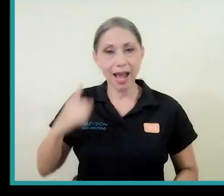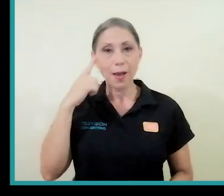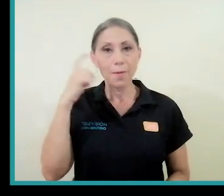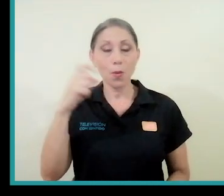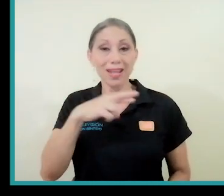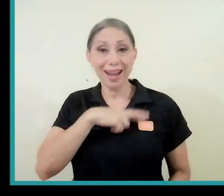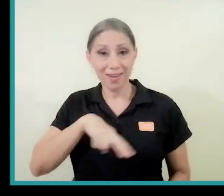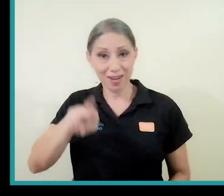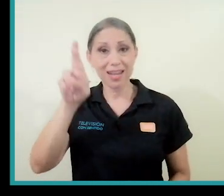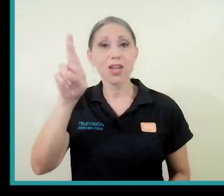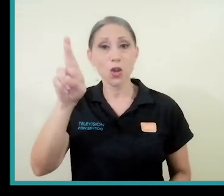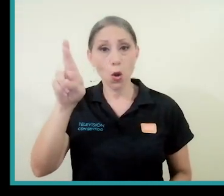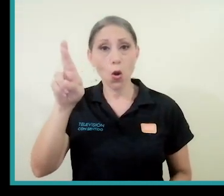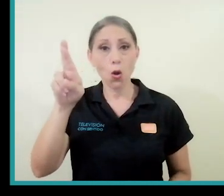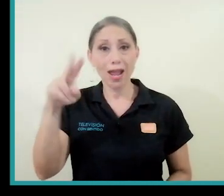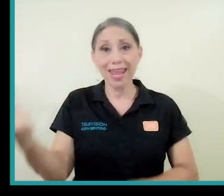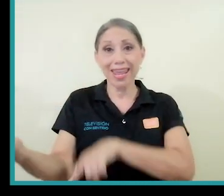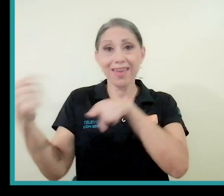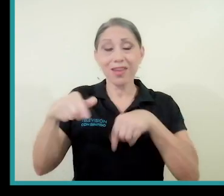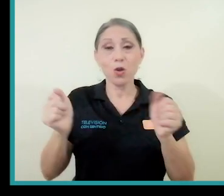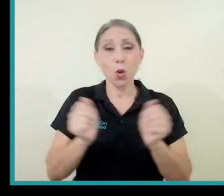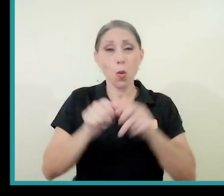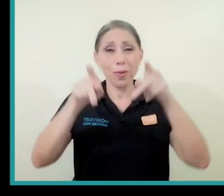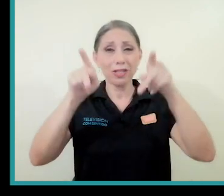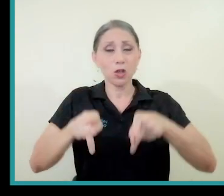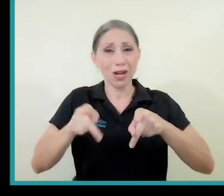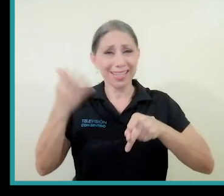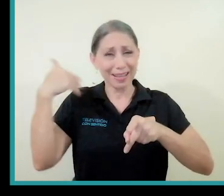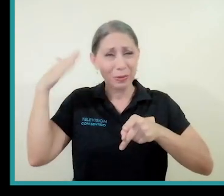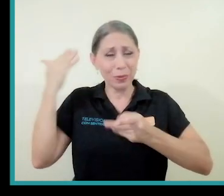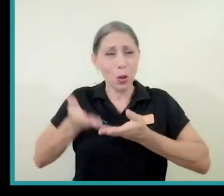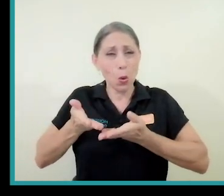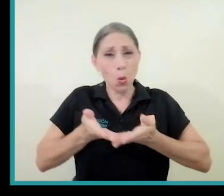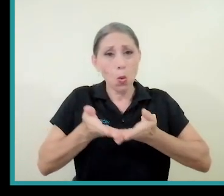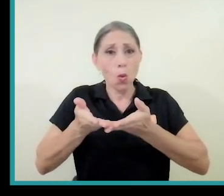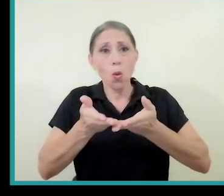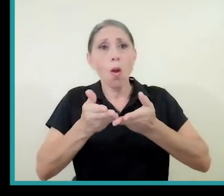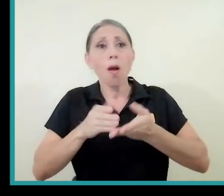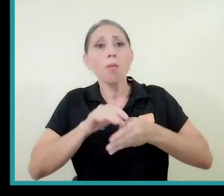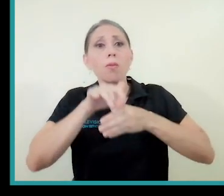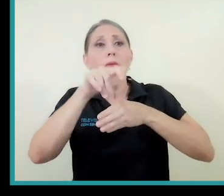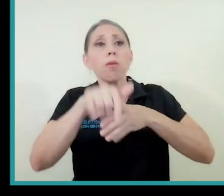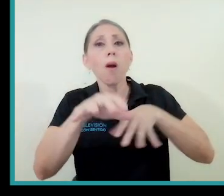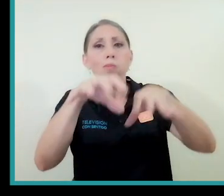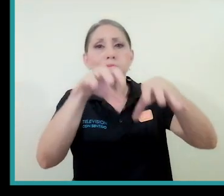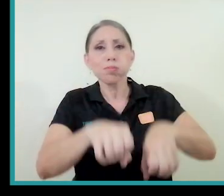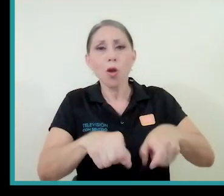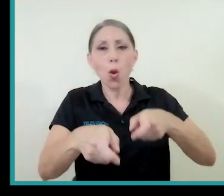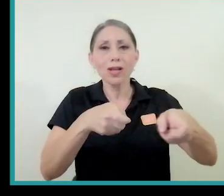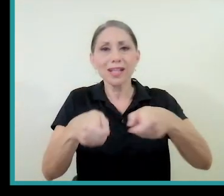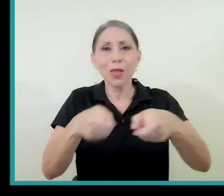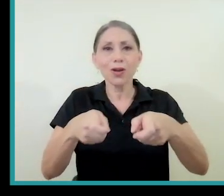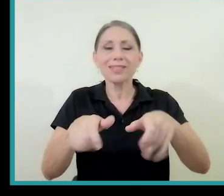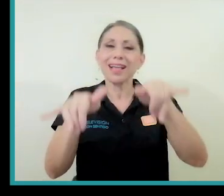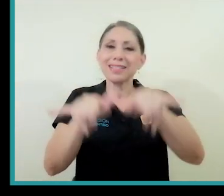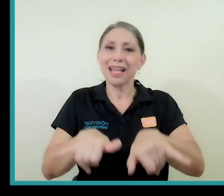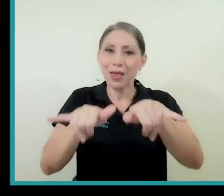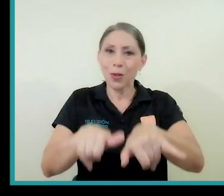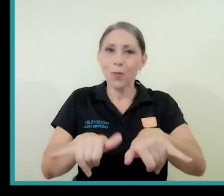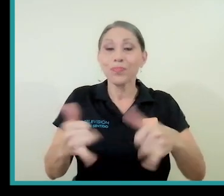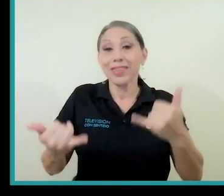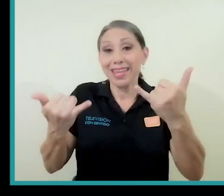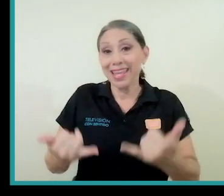¿verdad?, porque es la religión que vino con los conquistadores y que se quedó y que ahora también se mezcla con estas otras